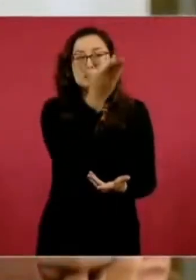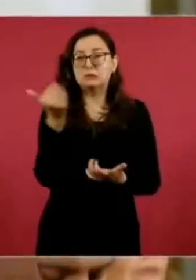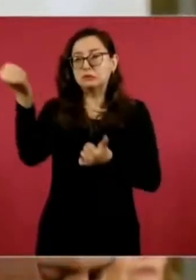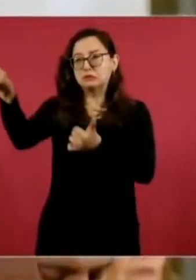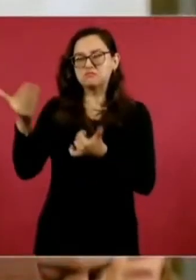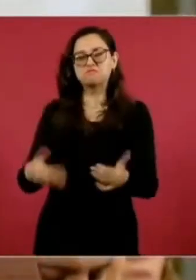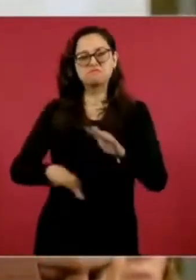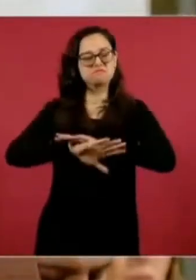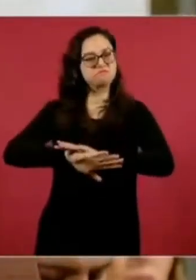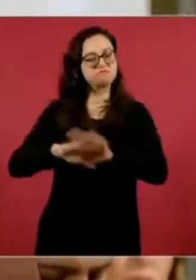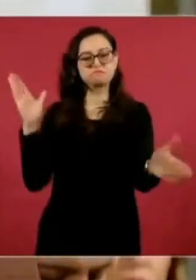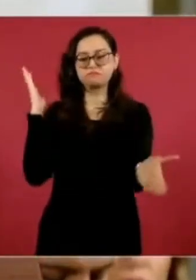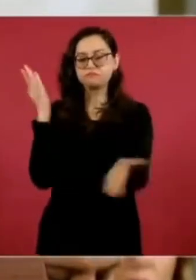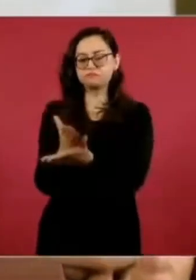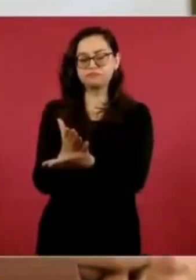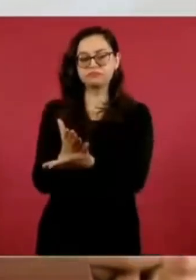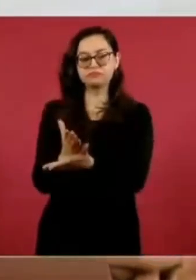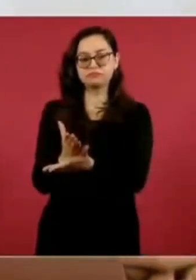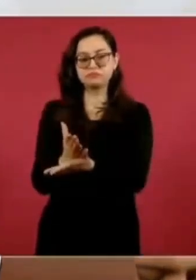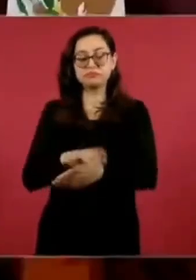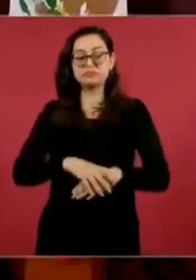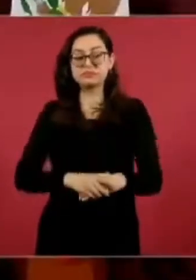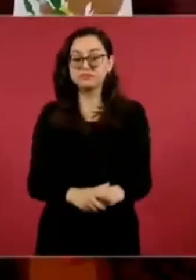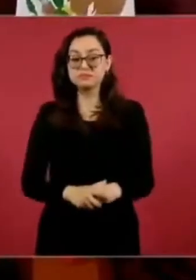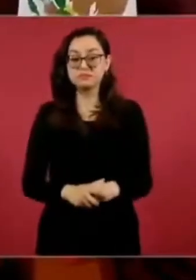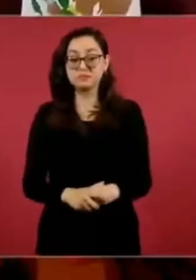y el peso,